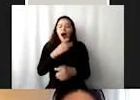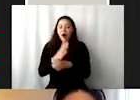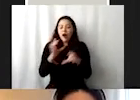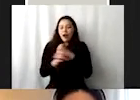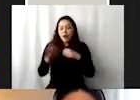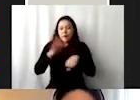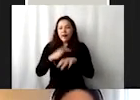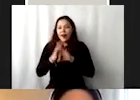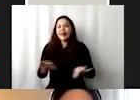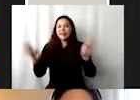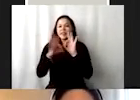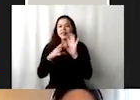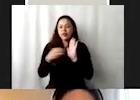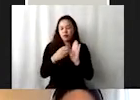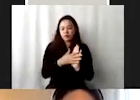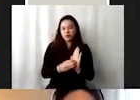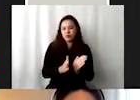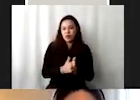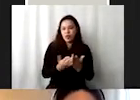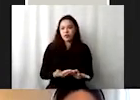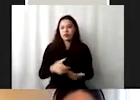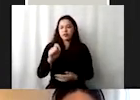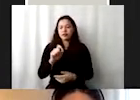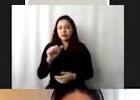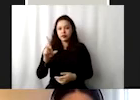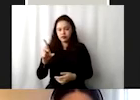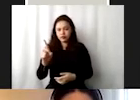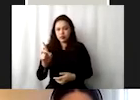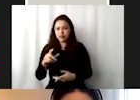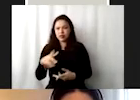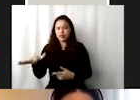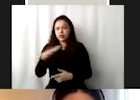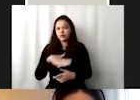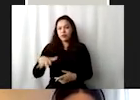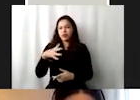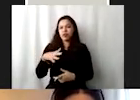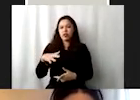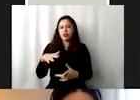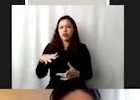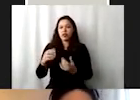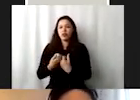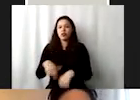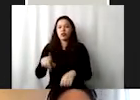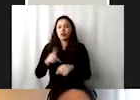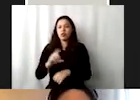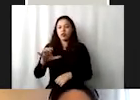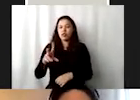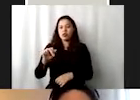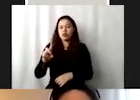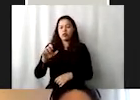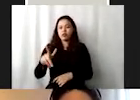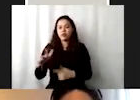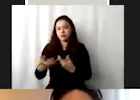Agenda 2030 y el rol que ha tenido la sociedad civil en todo este proceso. Un poco